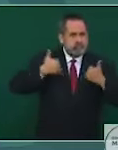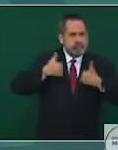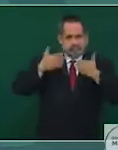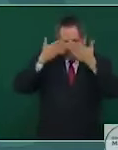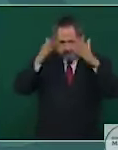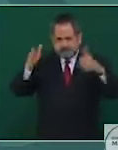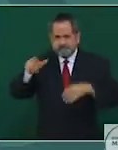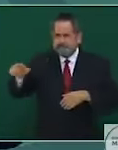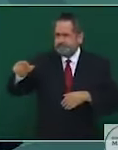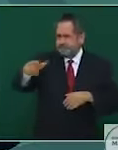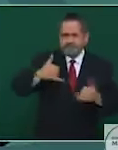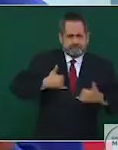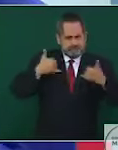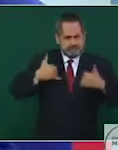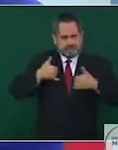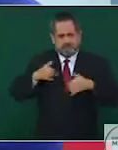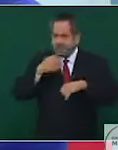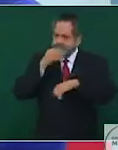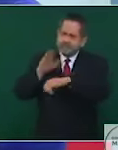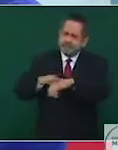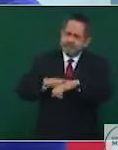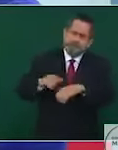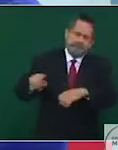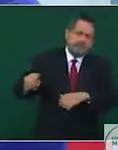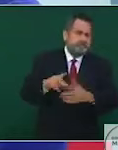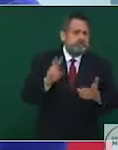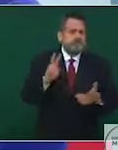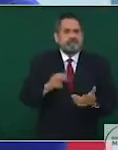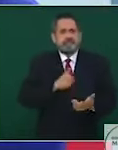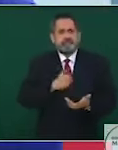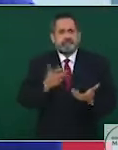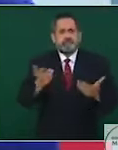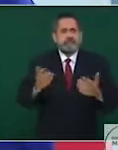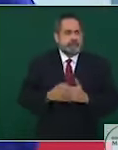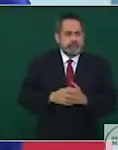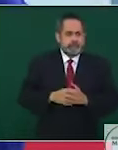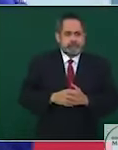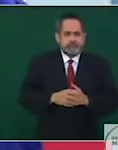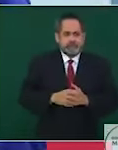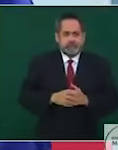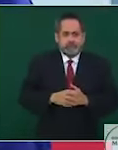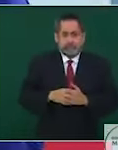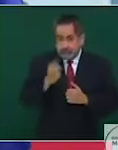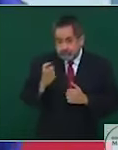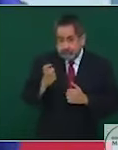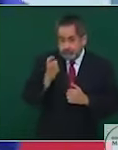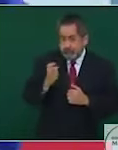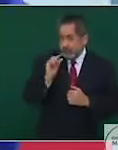desgraciadamente, no es novedad.